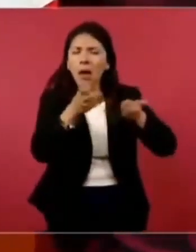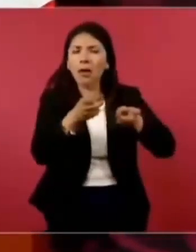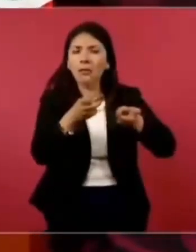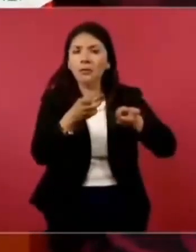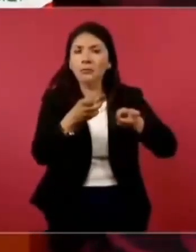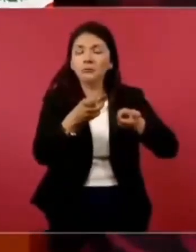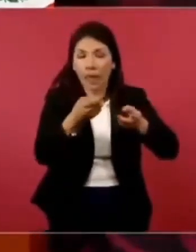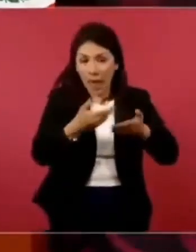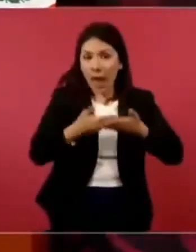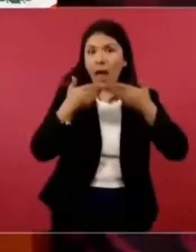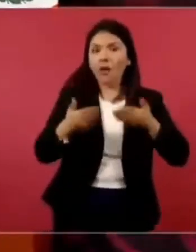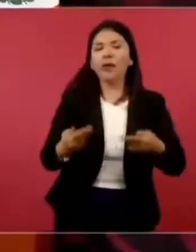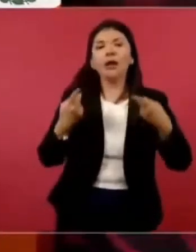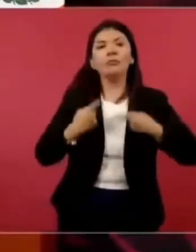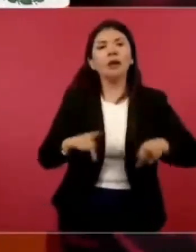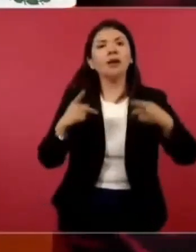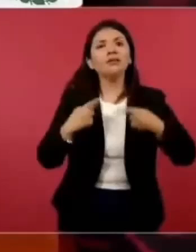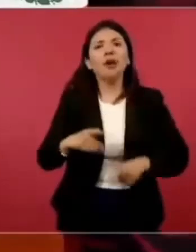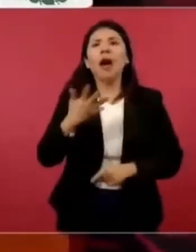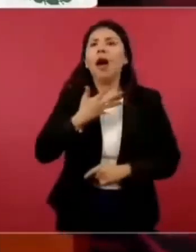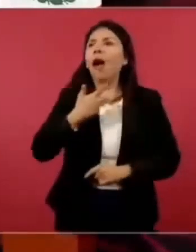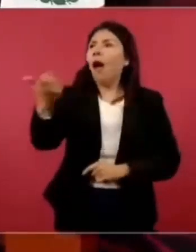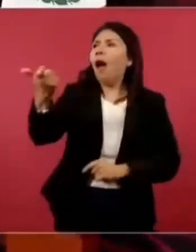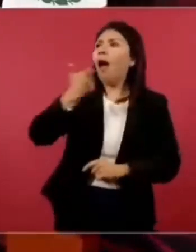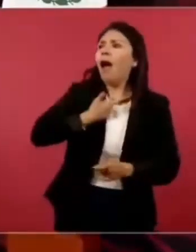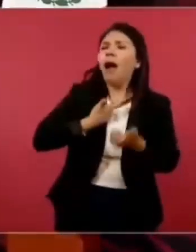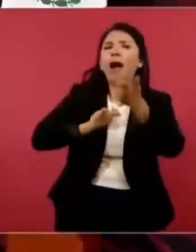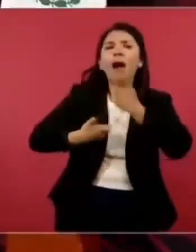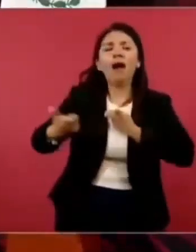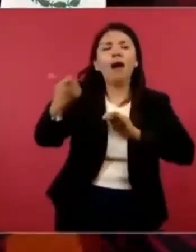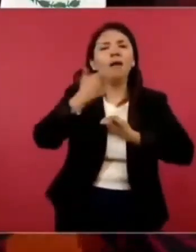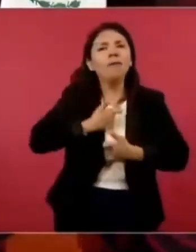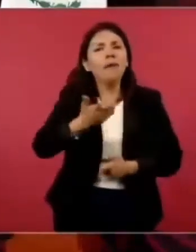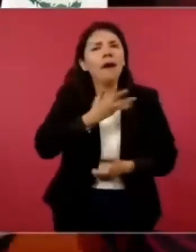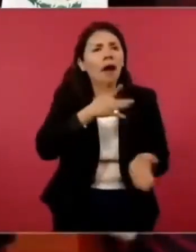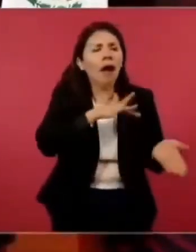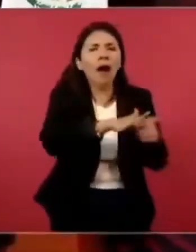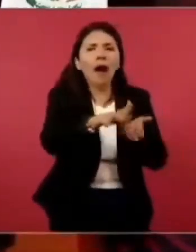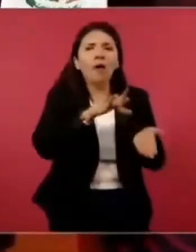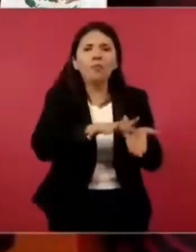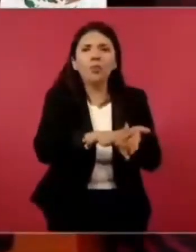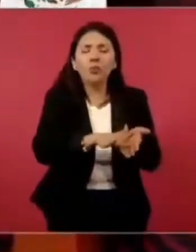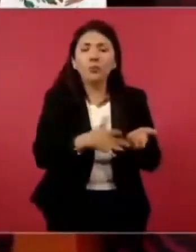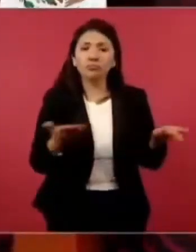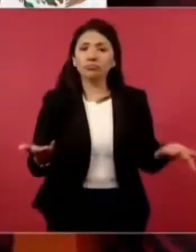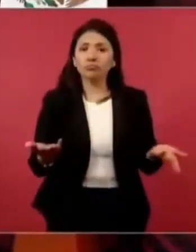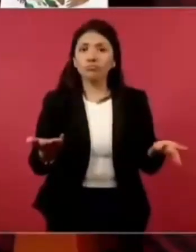la gente recibe lo que antes